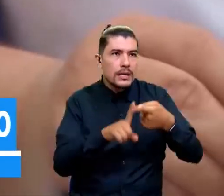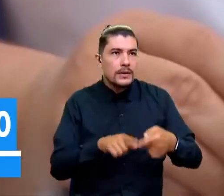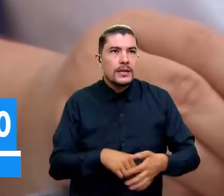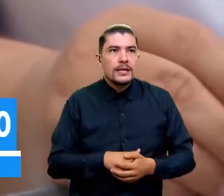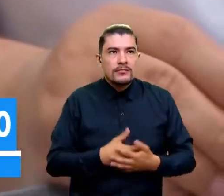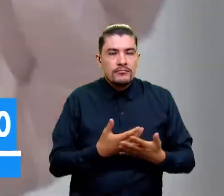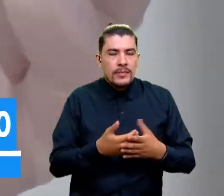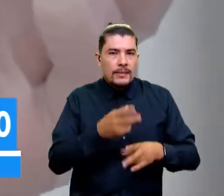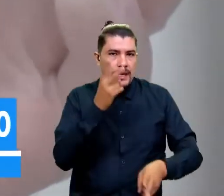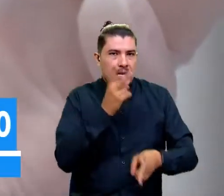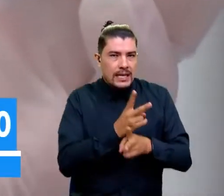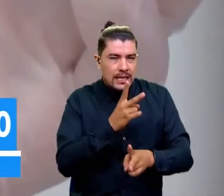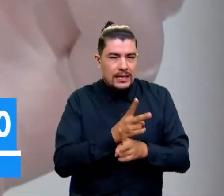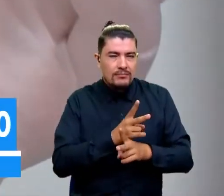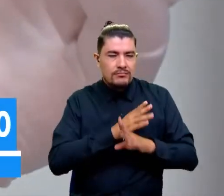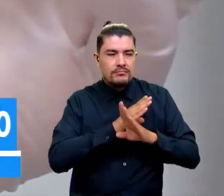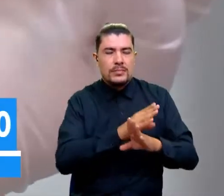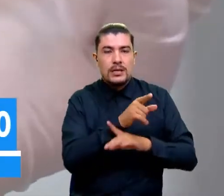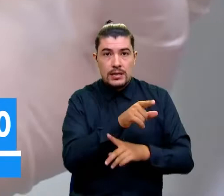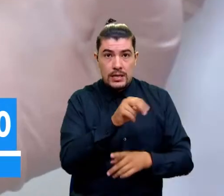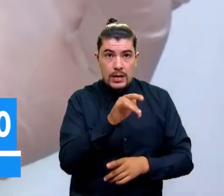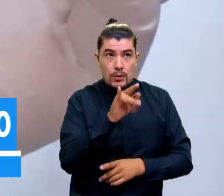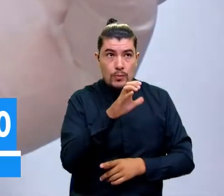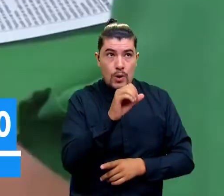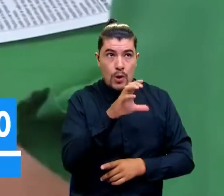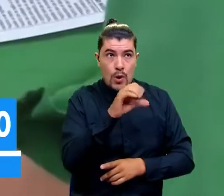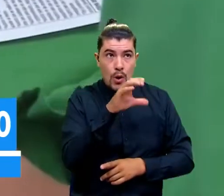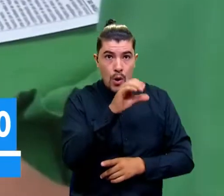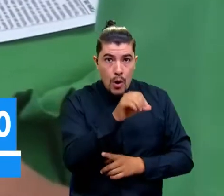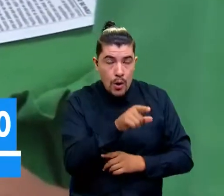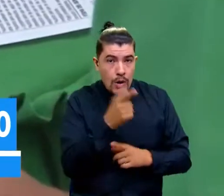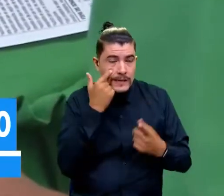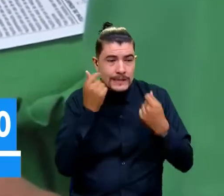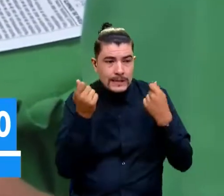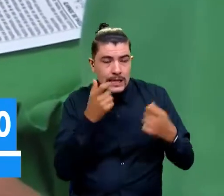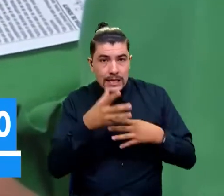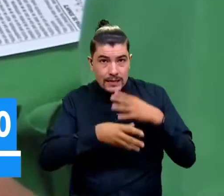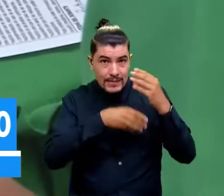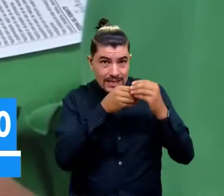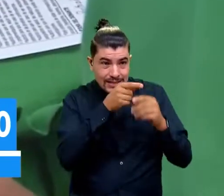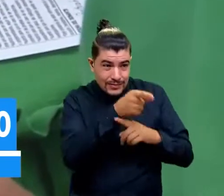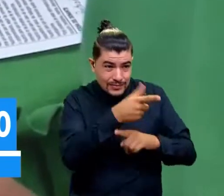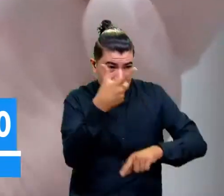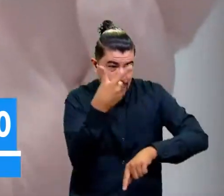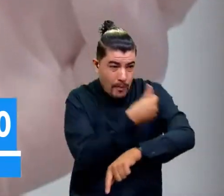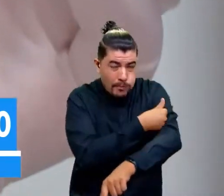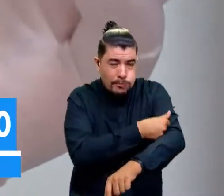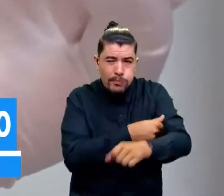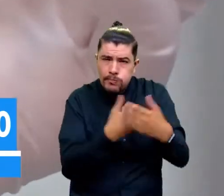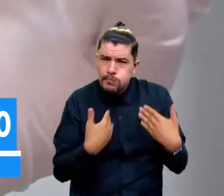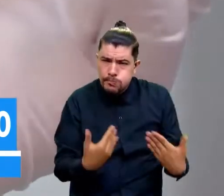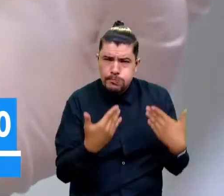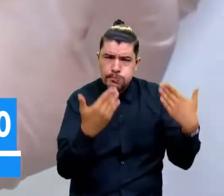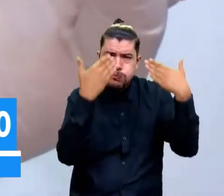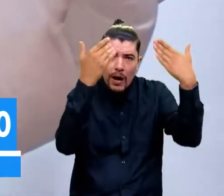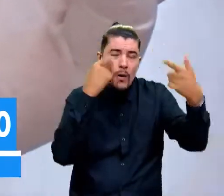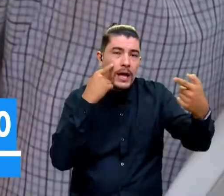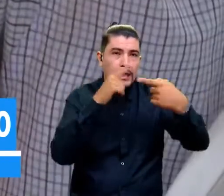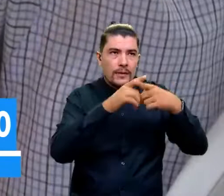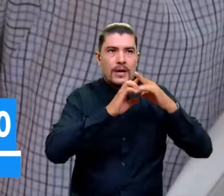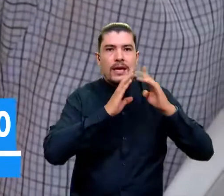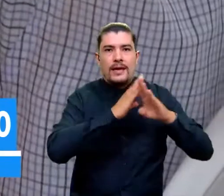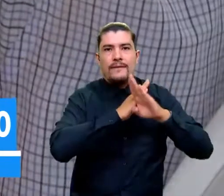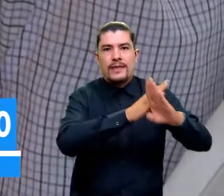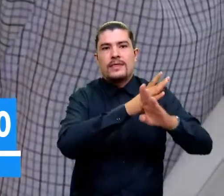la enfermedad. La epidemiología del neumococo es dinámica y por eso las vacunas conjugadas contra esta bacteria son muy útiles para disminuir la